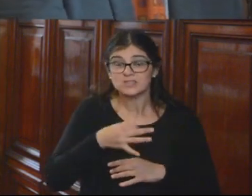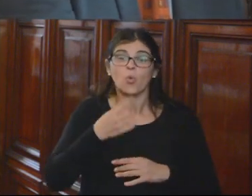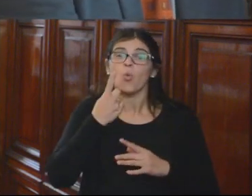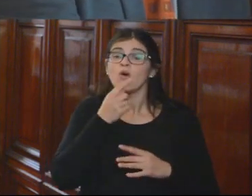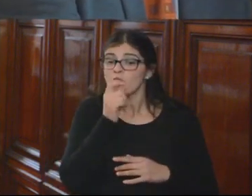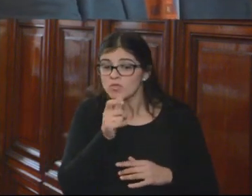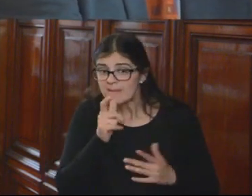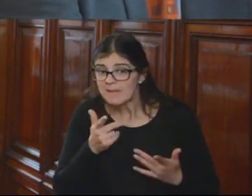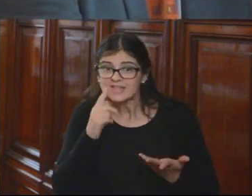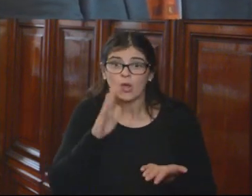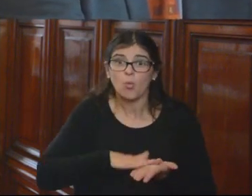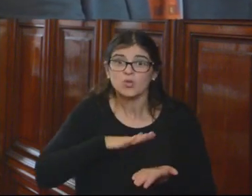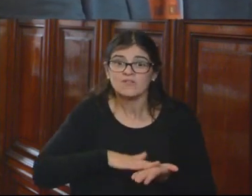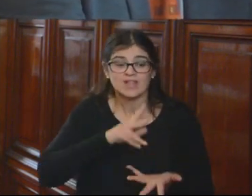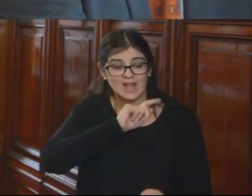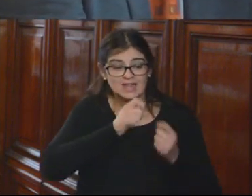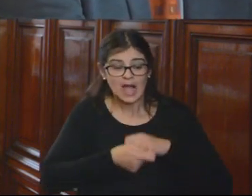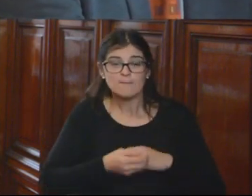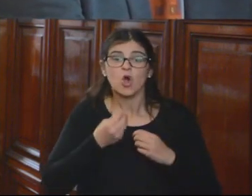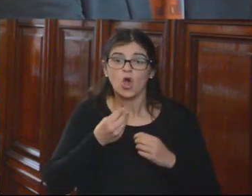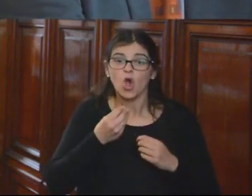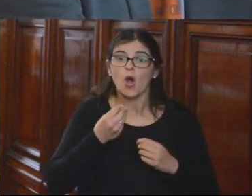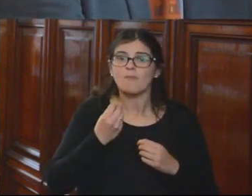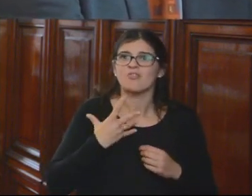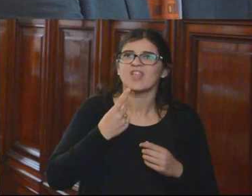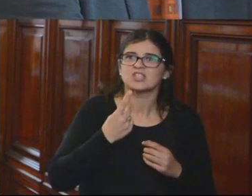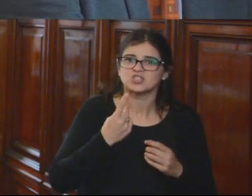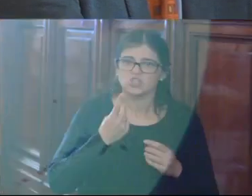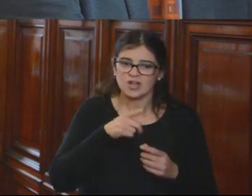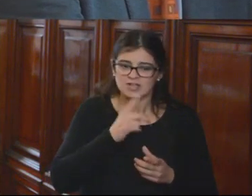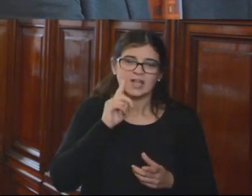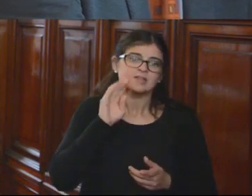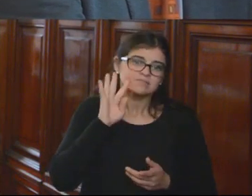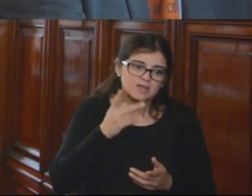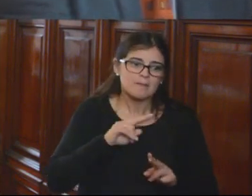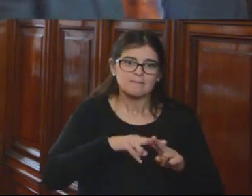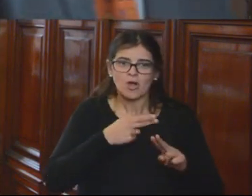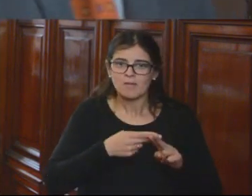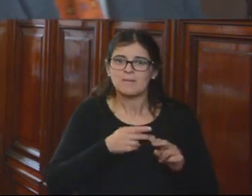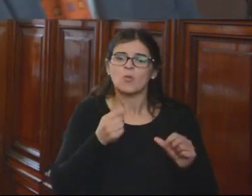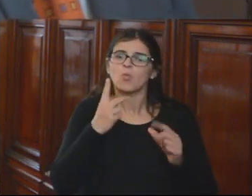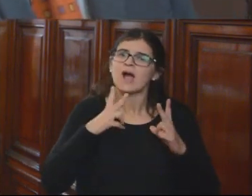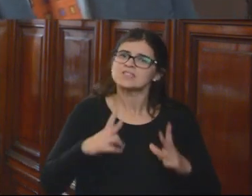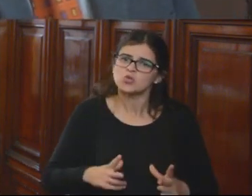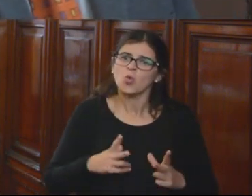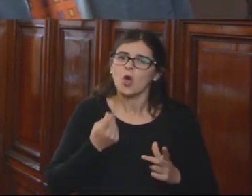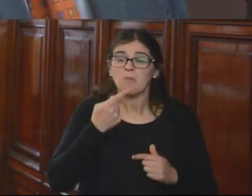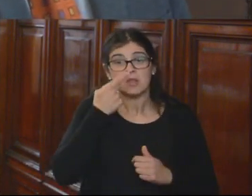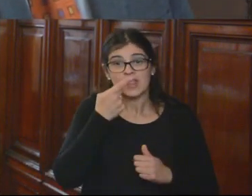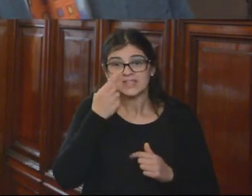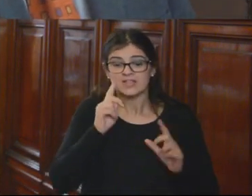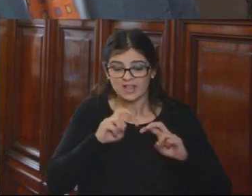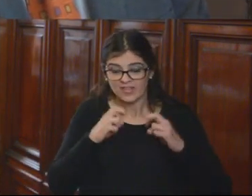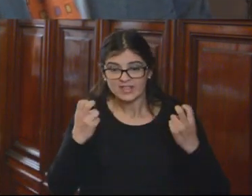fundamento que justifique el cambio de dirección que hizo el Tribunal, modifica, reconduce, con una actitud muy interesante del